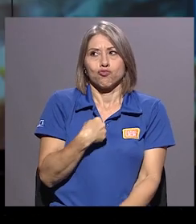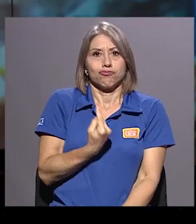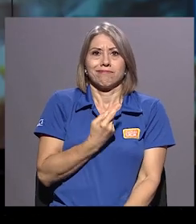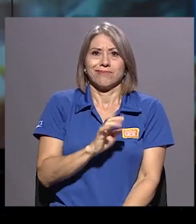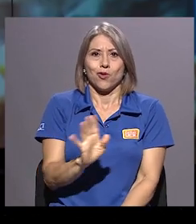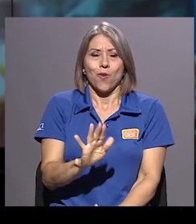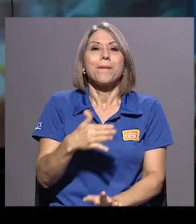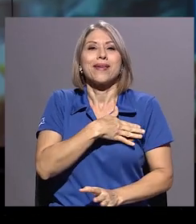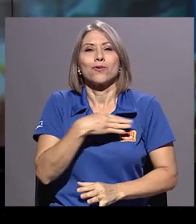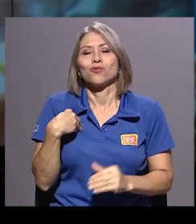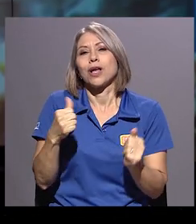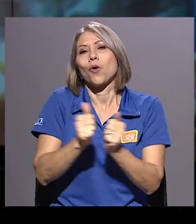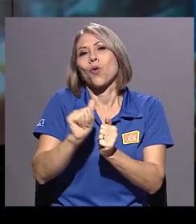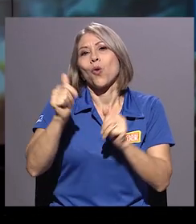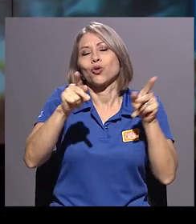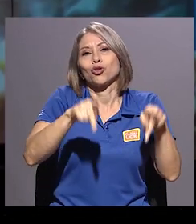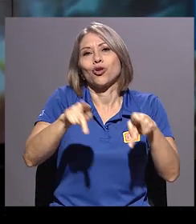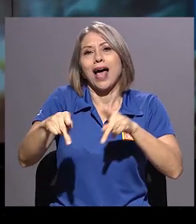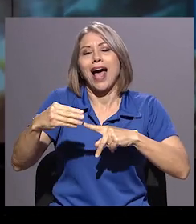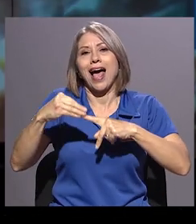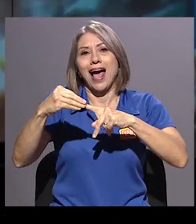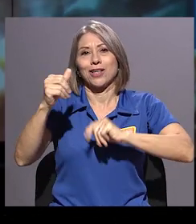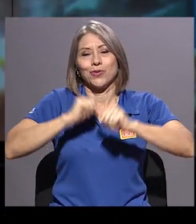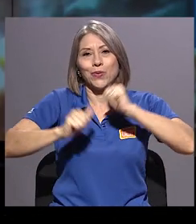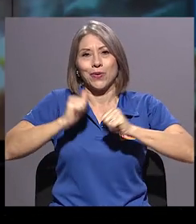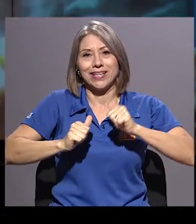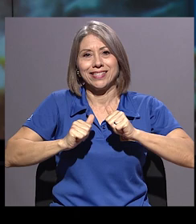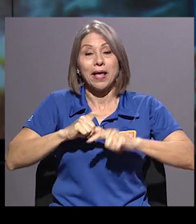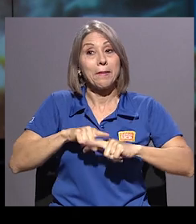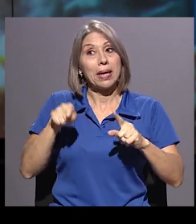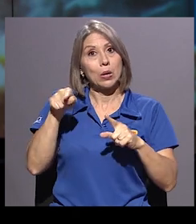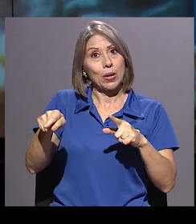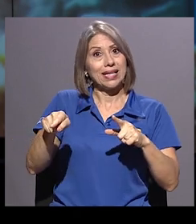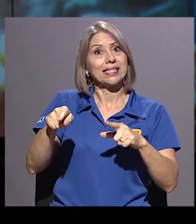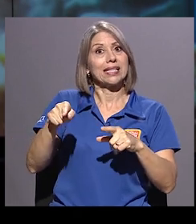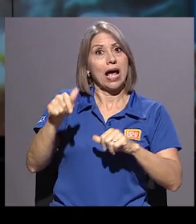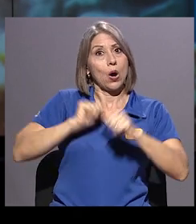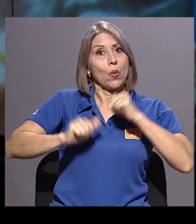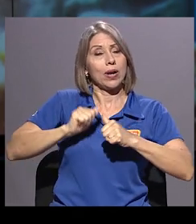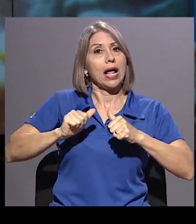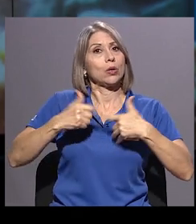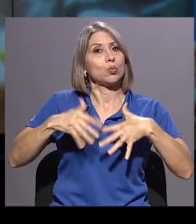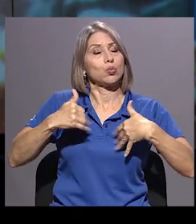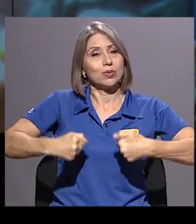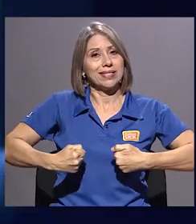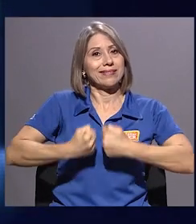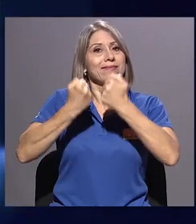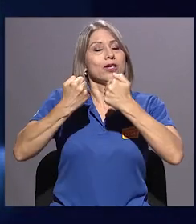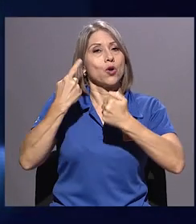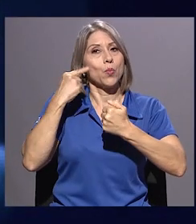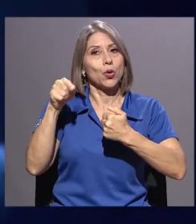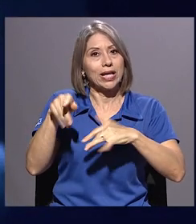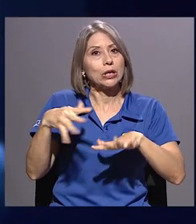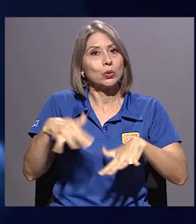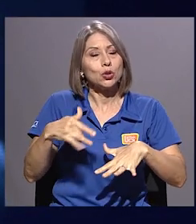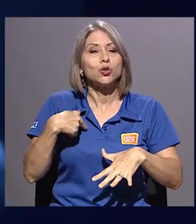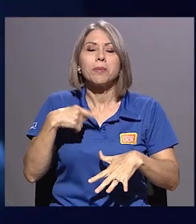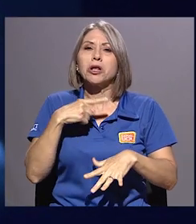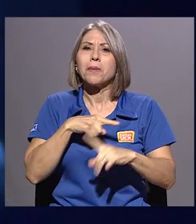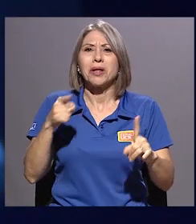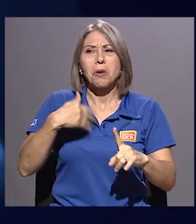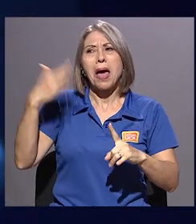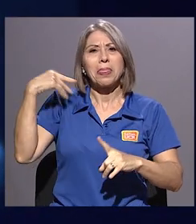desafío particular porque esa obra decía cosas para mí muy importantes y dije, vamos a hacerla. Pero dije en su momento, este es el último monólogo.